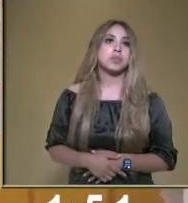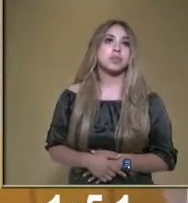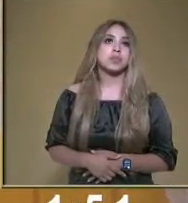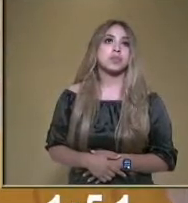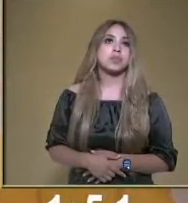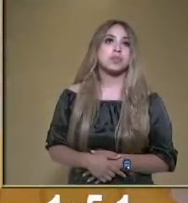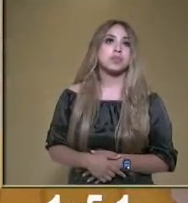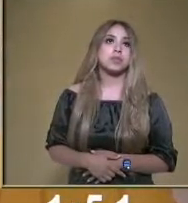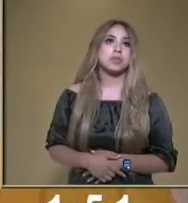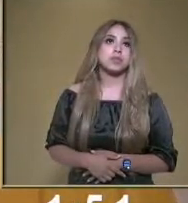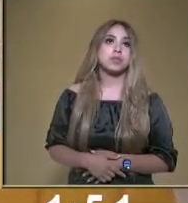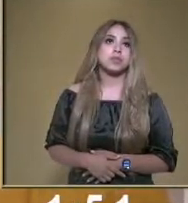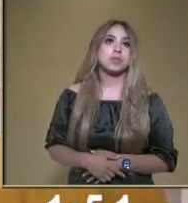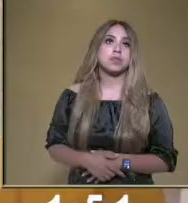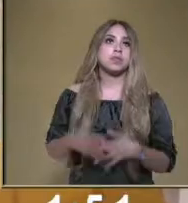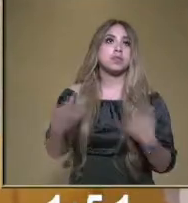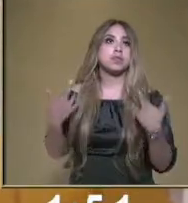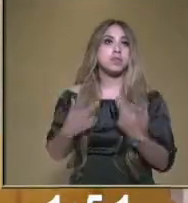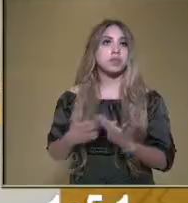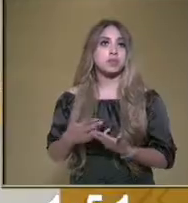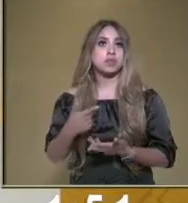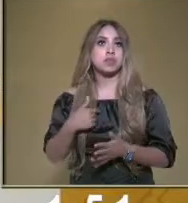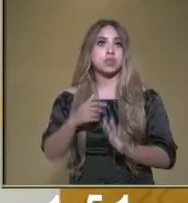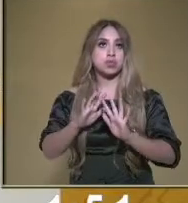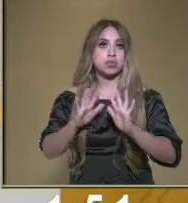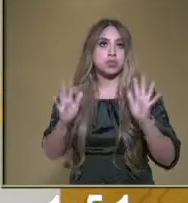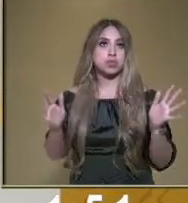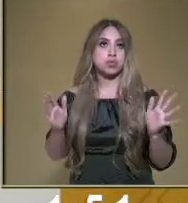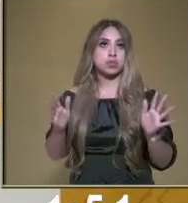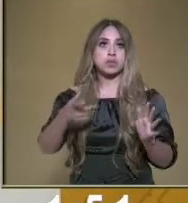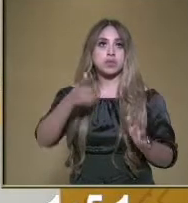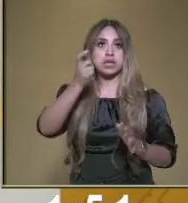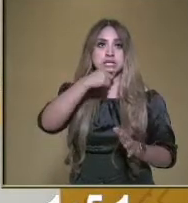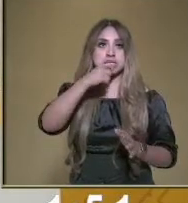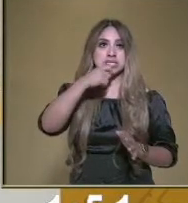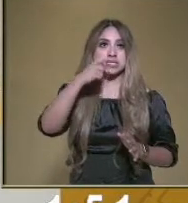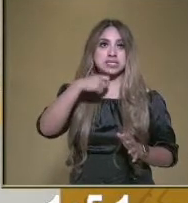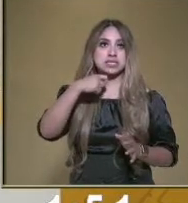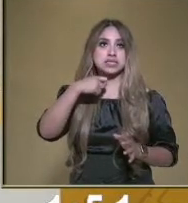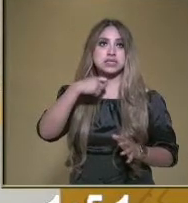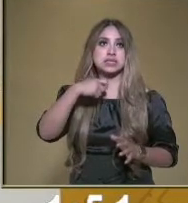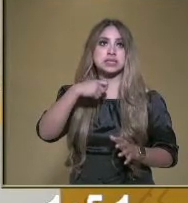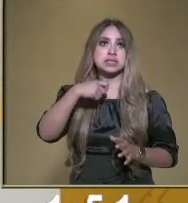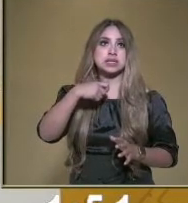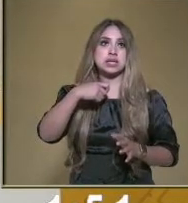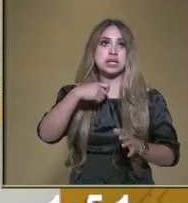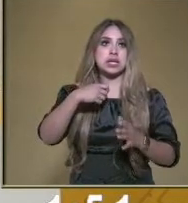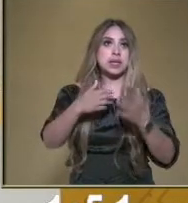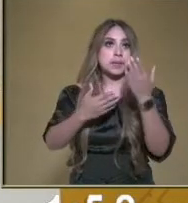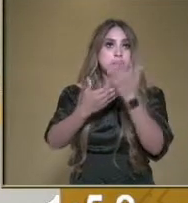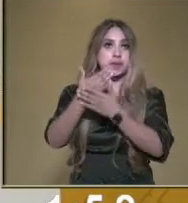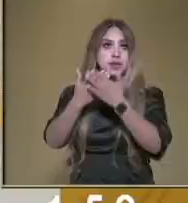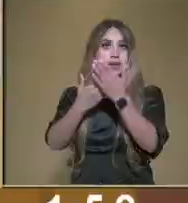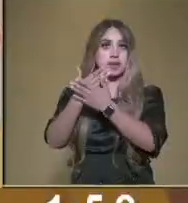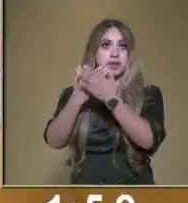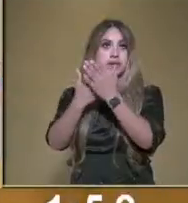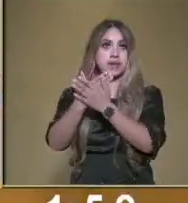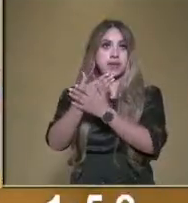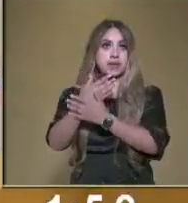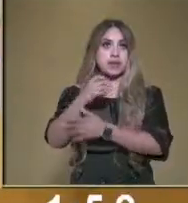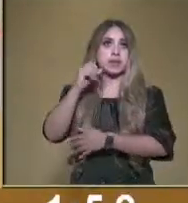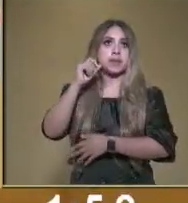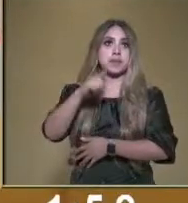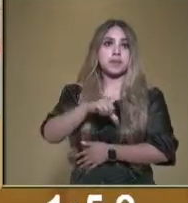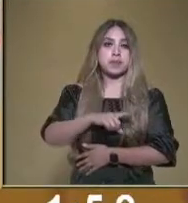maestra, aquí en donde dice que lavarse los dientes, los lavó en la mañana. Y ahorita, después de comer, hay que volverlos a